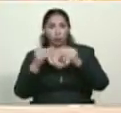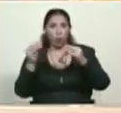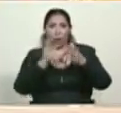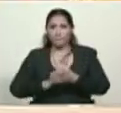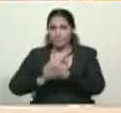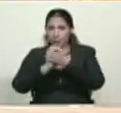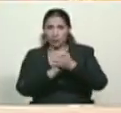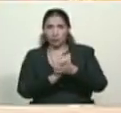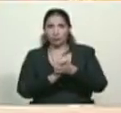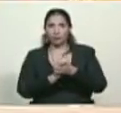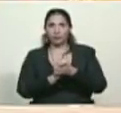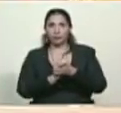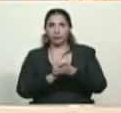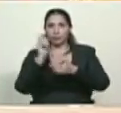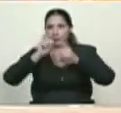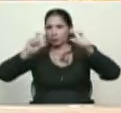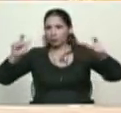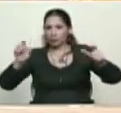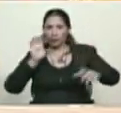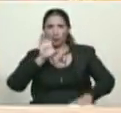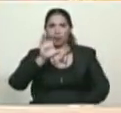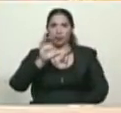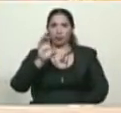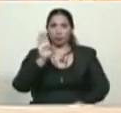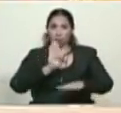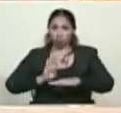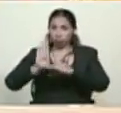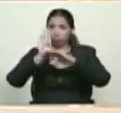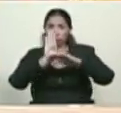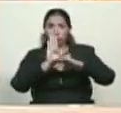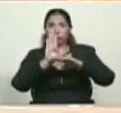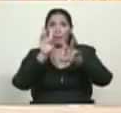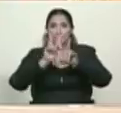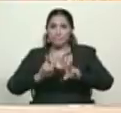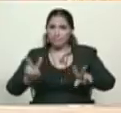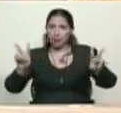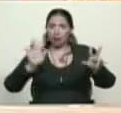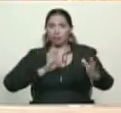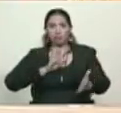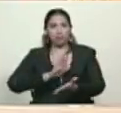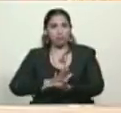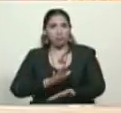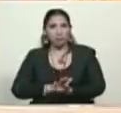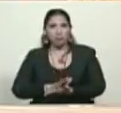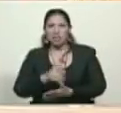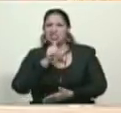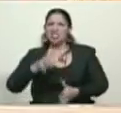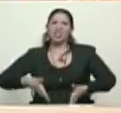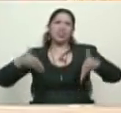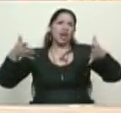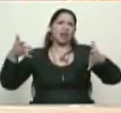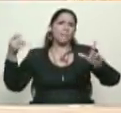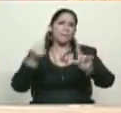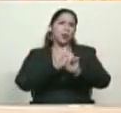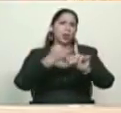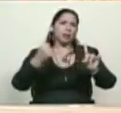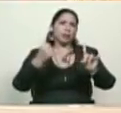de todas las ciudades del país que sigamos cuidando la paz, la concordia. ¿Quién gana con la violencia?